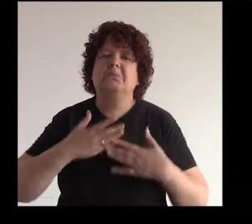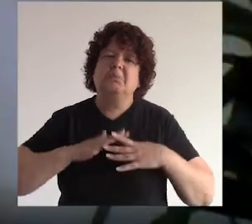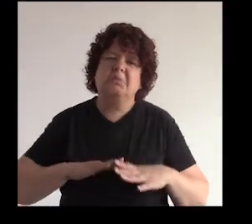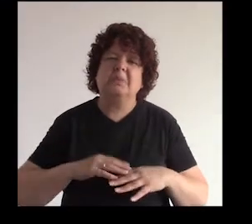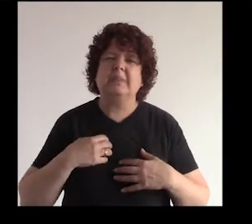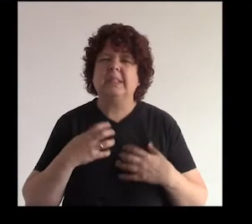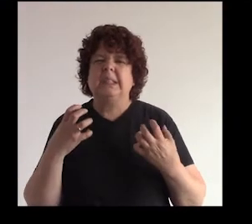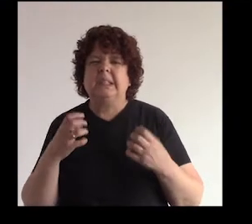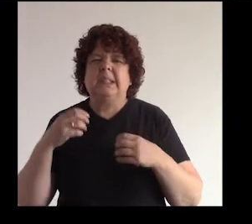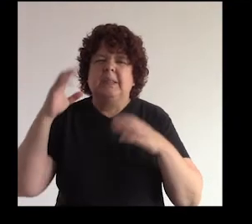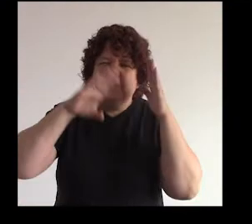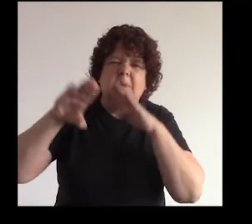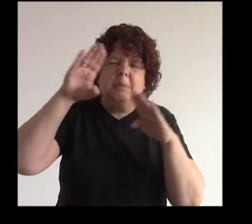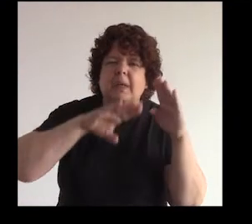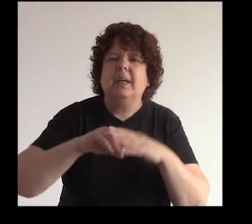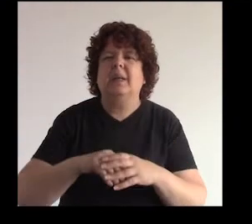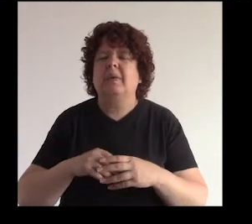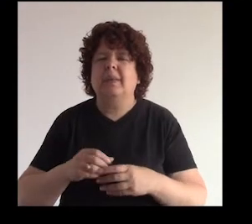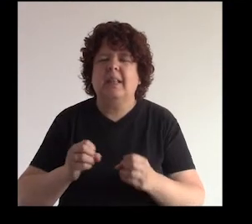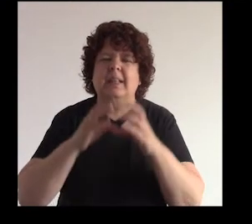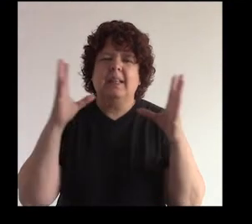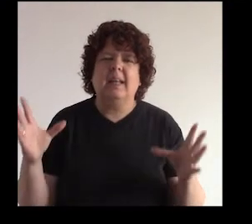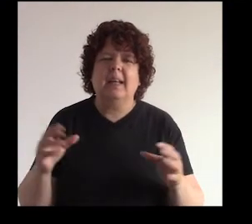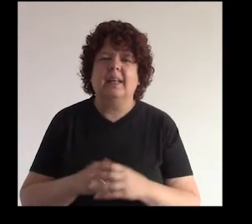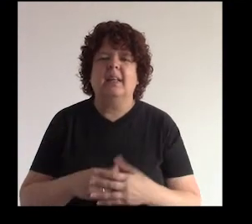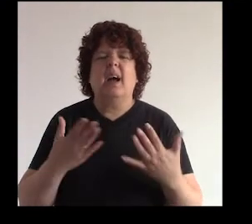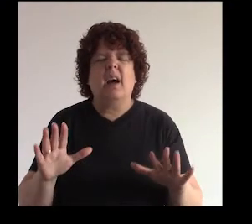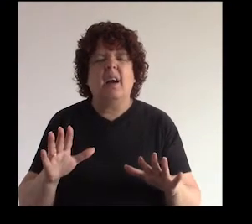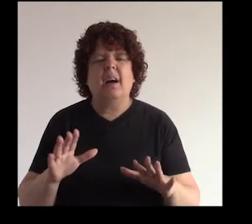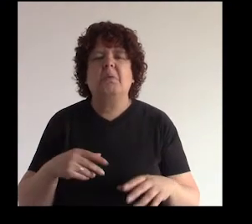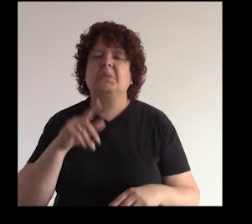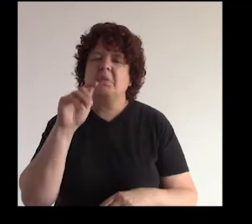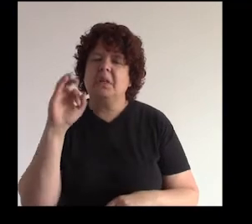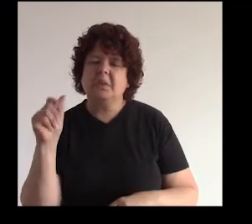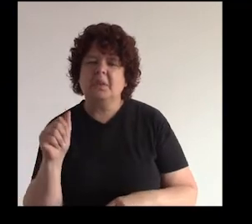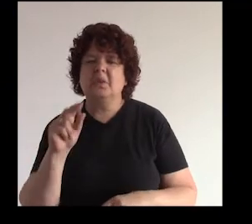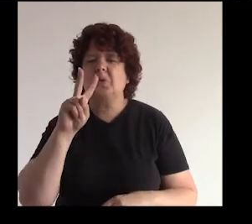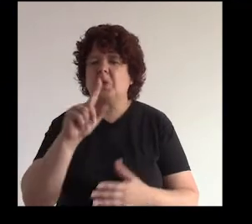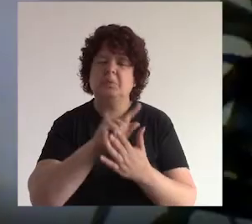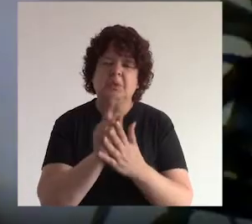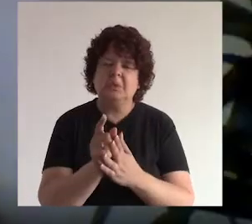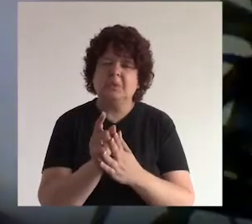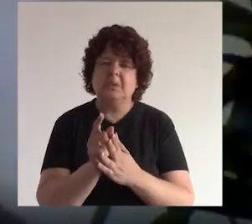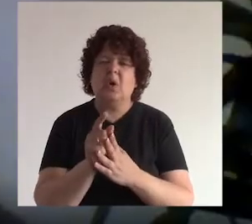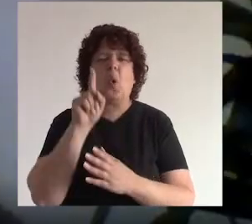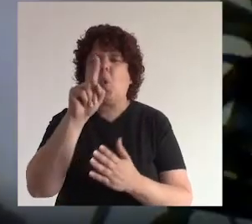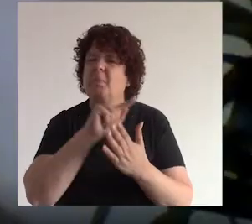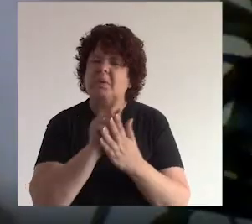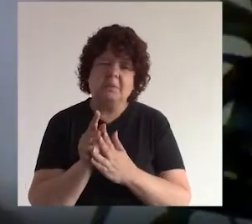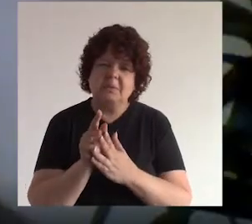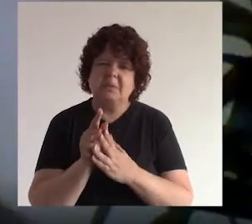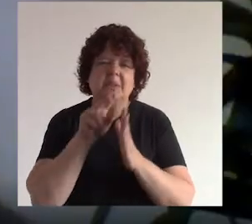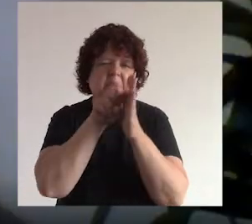relaja ¿no? o sea estás tenso de repente preocupado durante el día y dices ay voy a hacer un tiktok y te toma ¿qué? dos minutos o